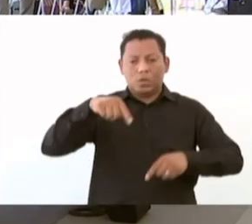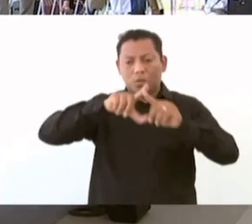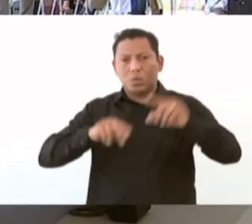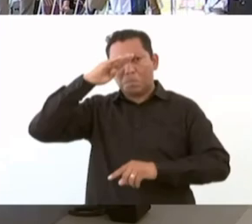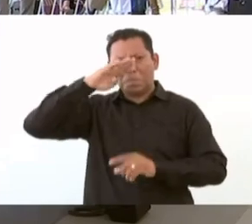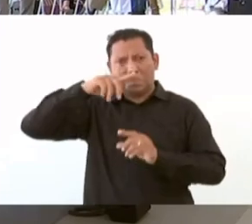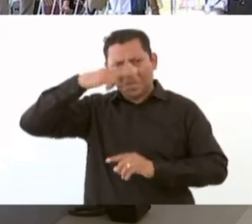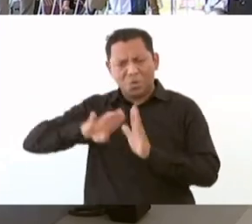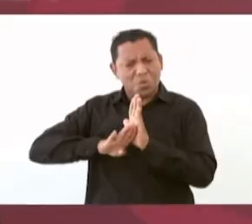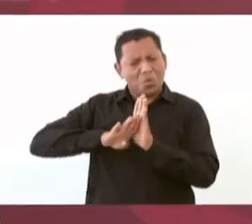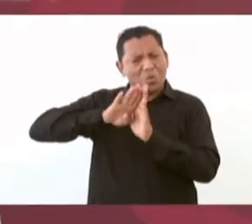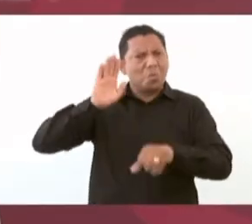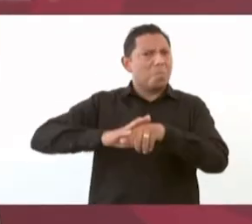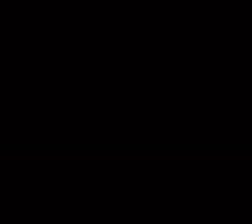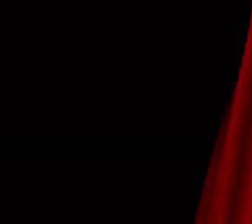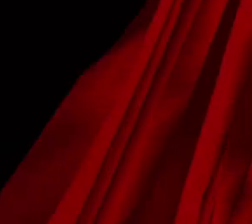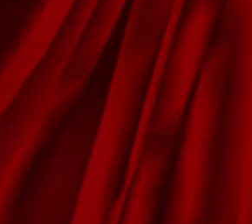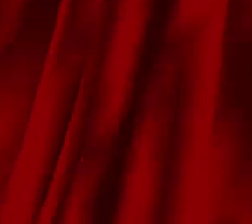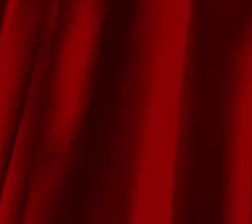adelante y va a salir adelante.